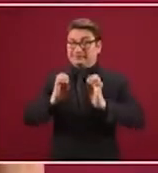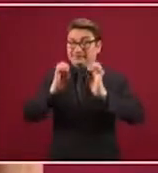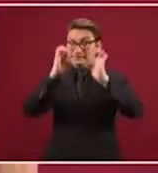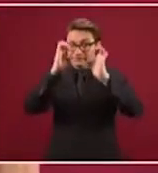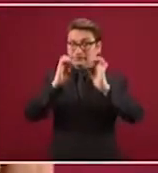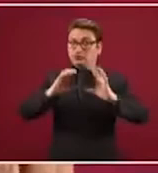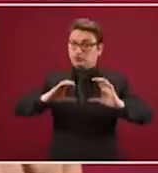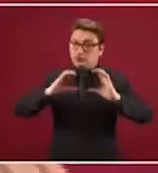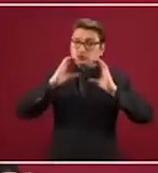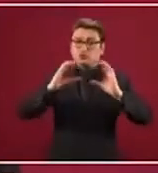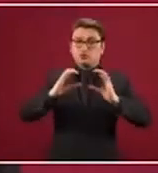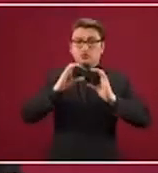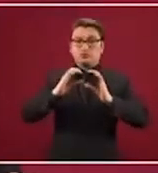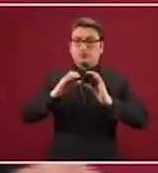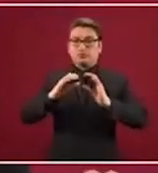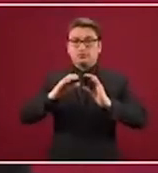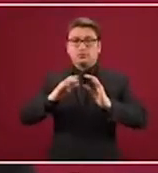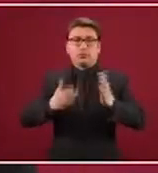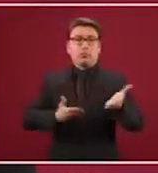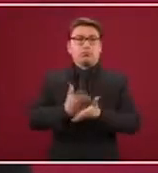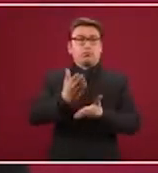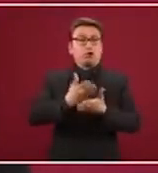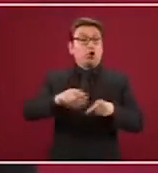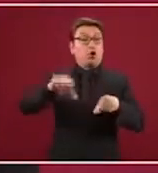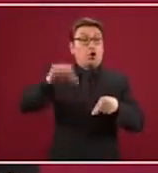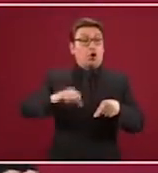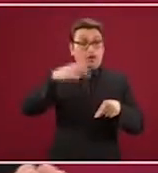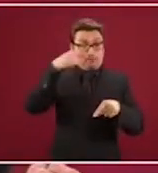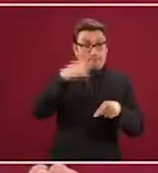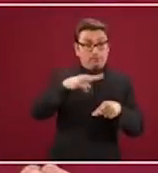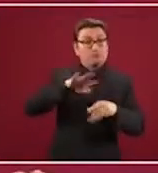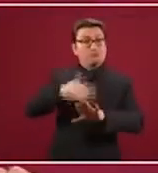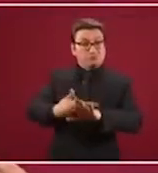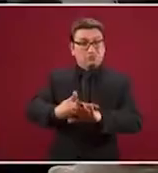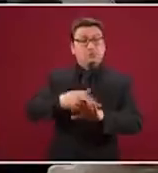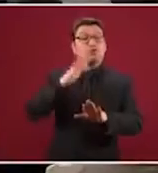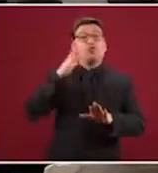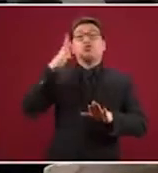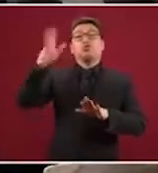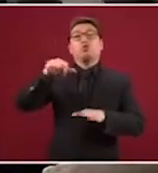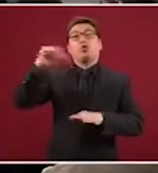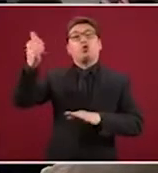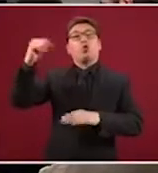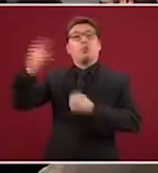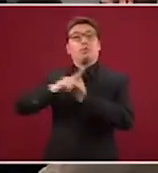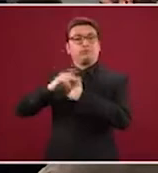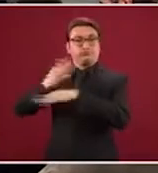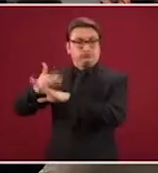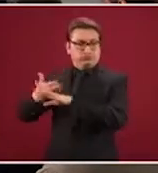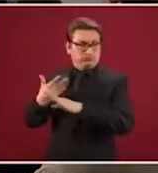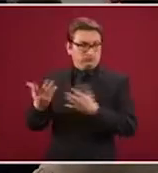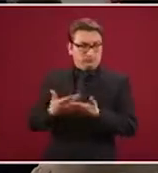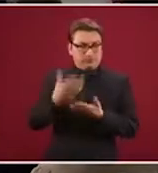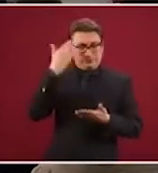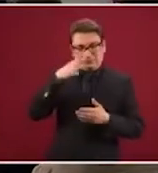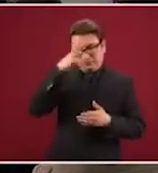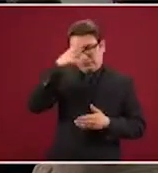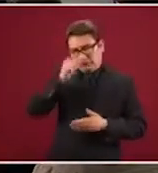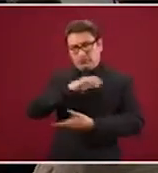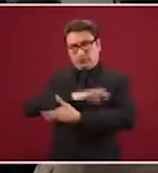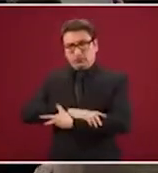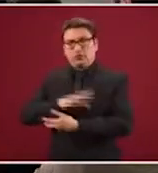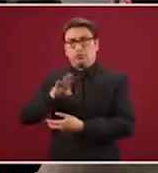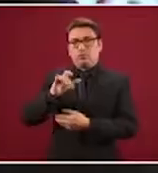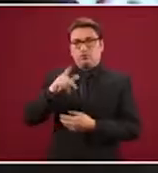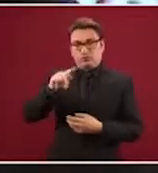diplomáticas de todos, hoy es México pero mañana puede ser cualquier otro, y por lo tanto la Convención de Bien al Pacto de Bogotá y todo el derecho